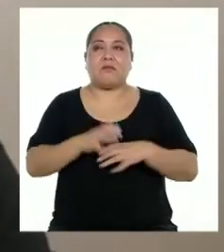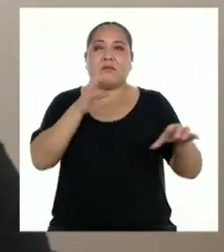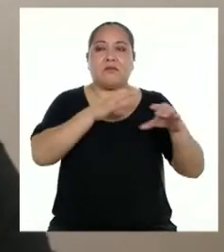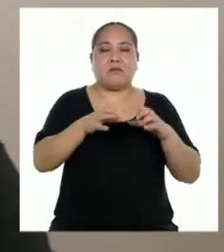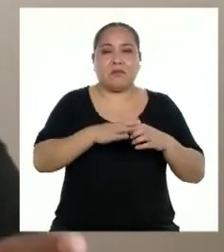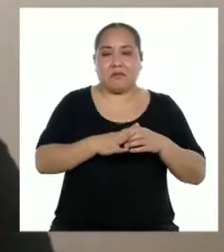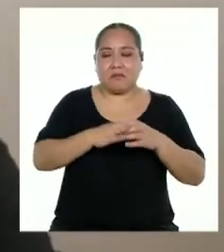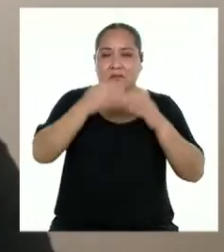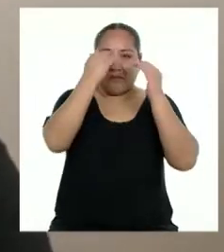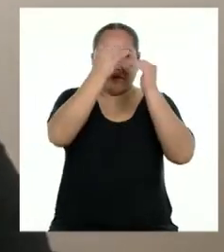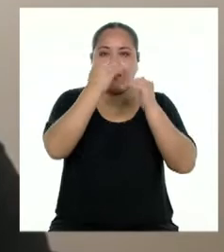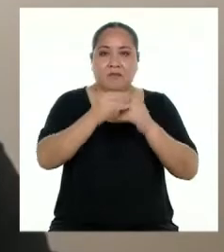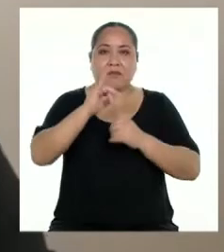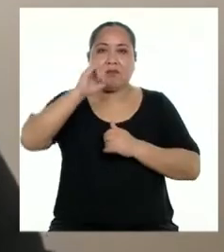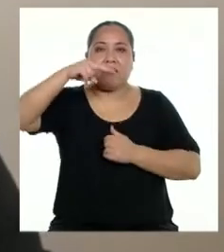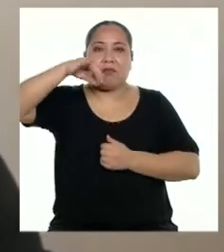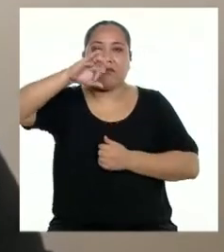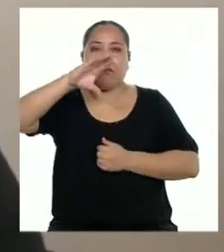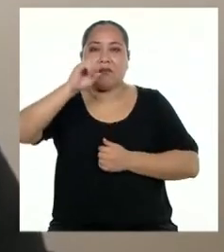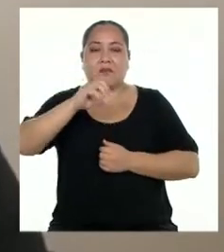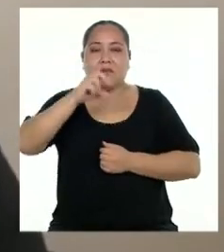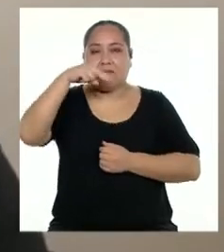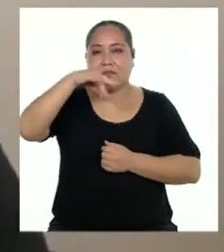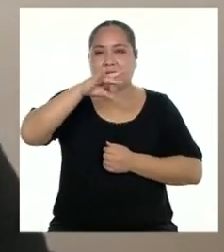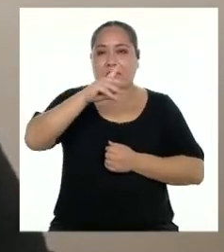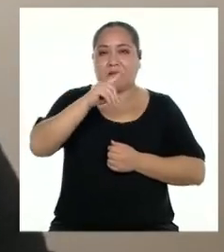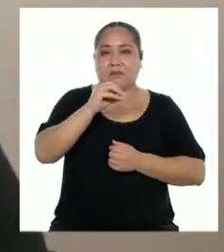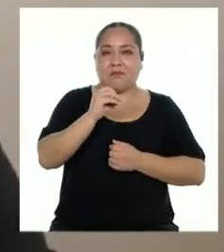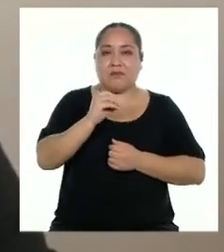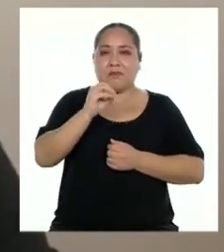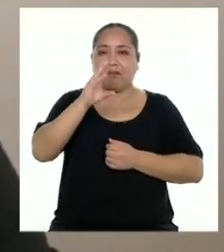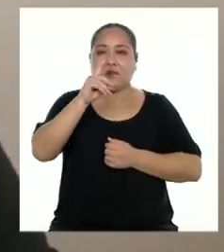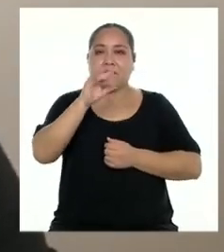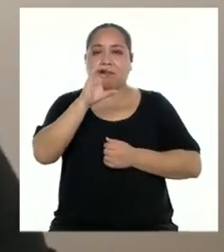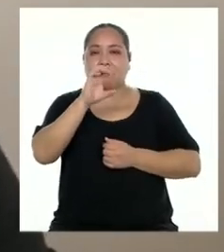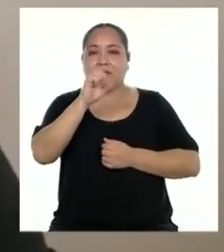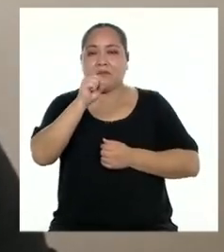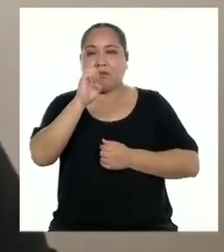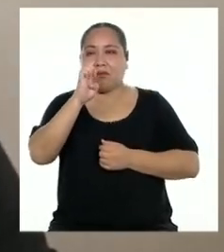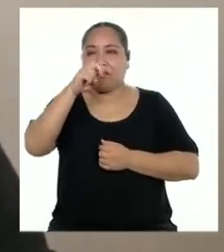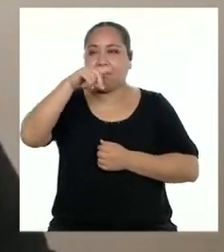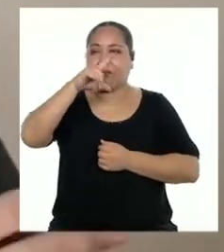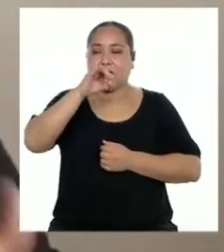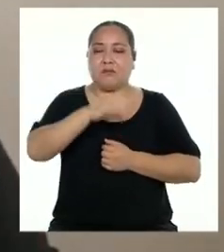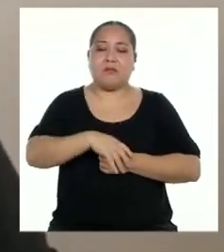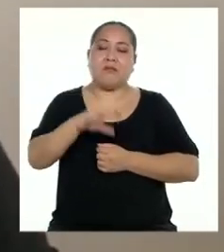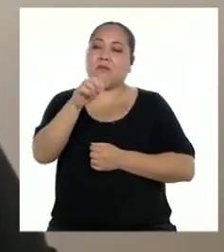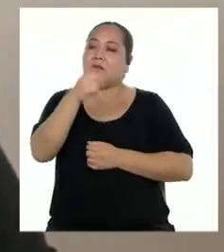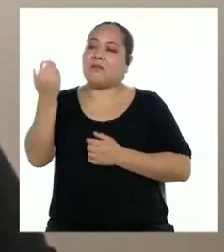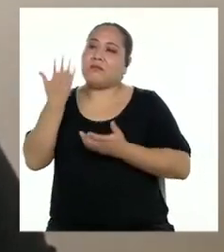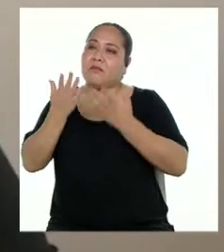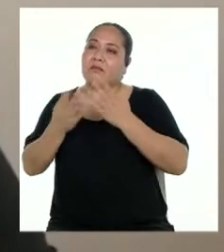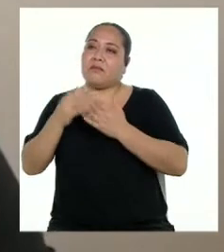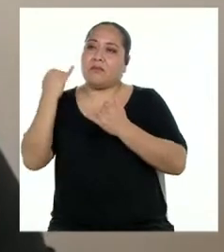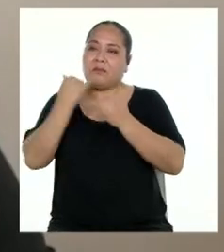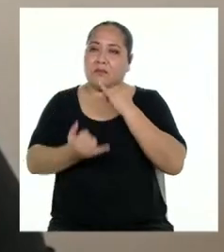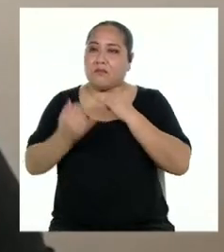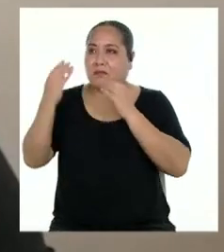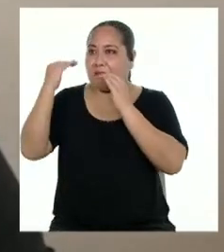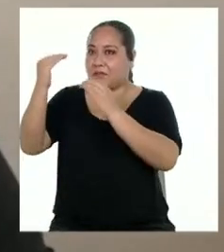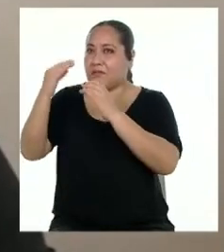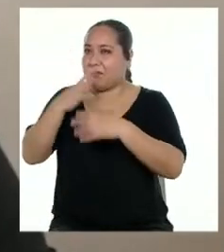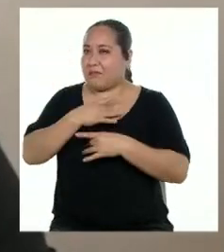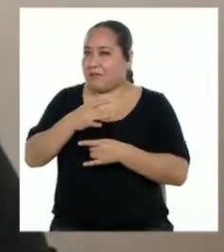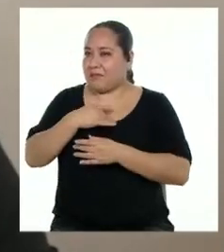la estructura clásica, inicio, nudo, desenlace. A veces más bien va a funcionar hacerlo desde el final, porque así es más